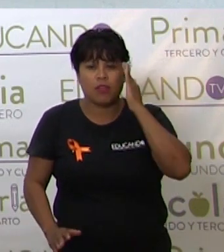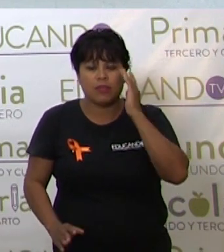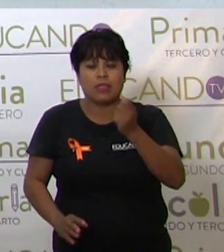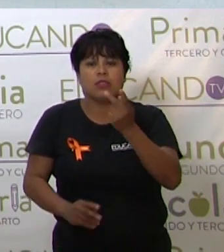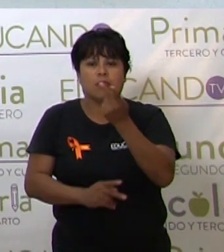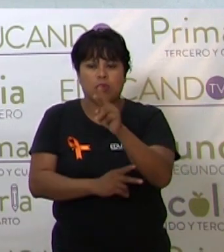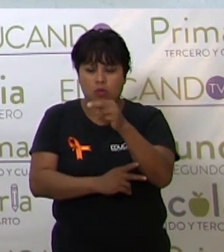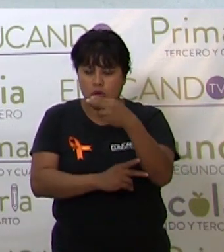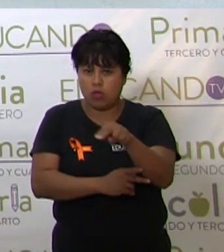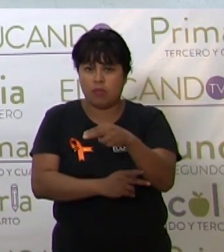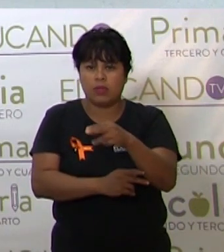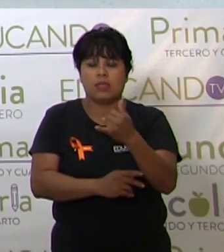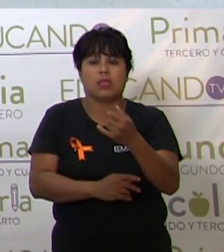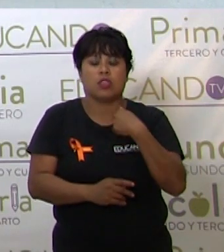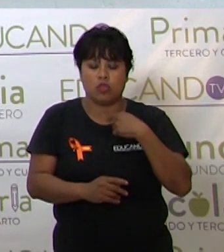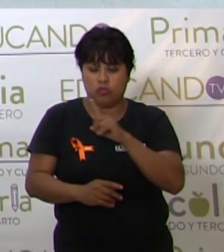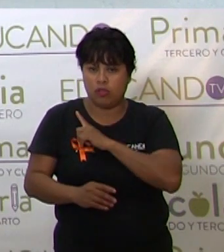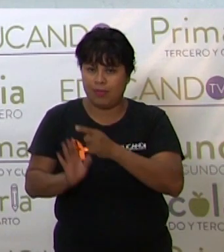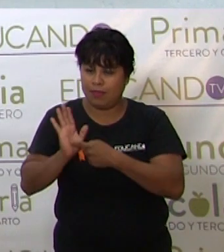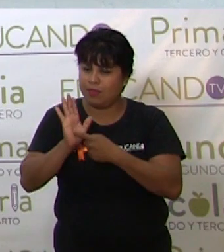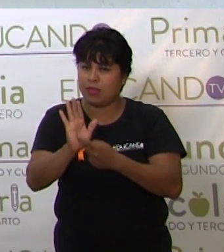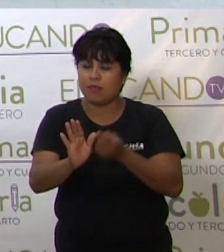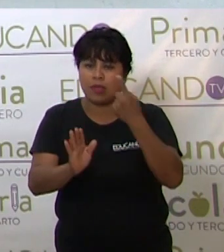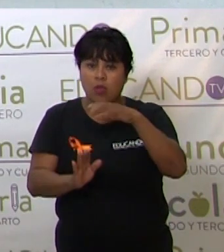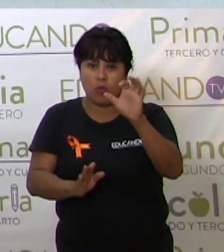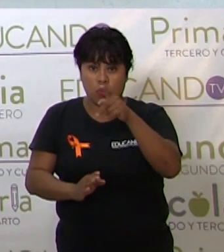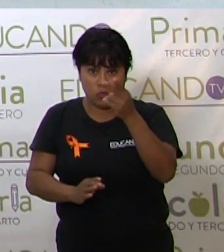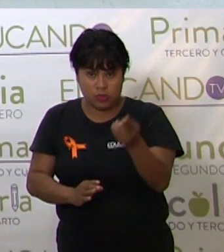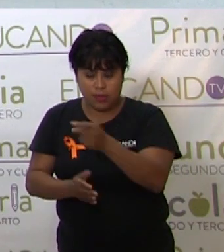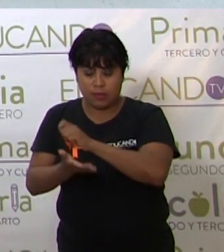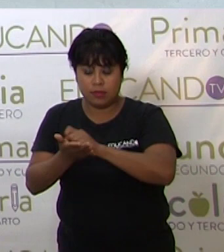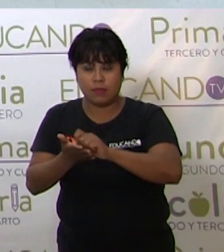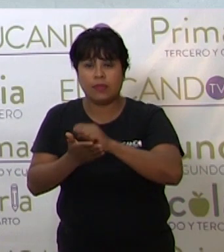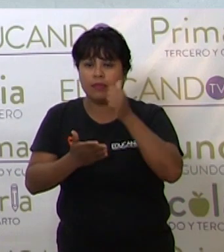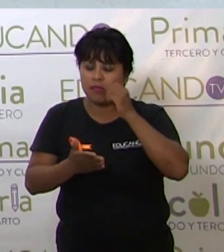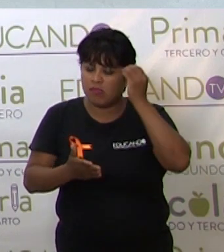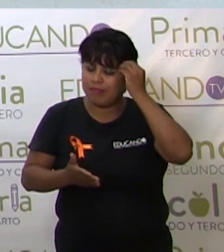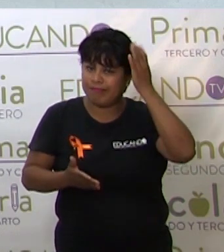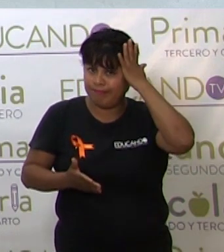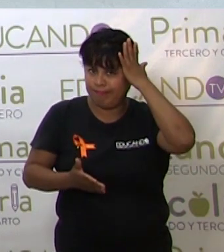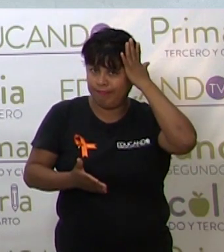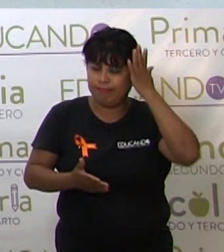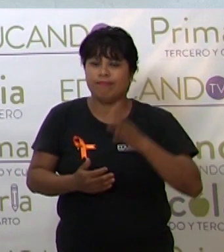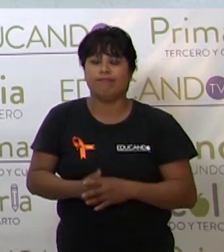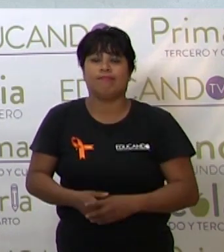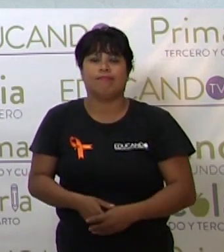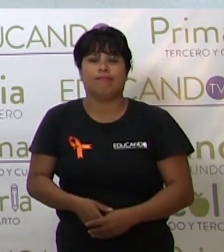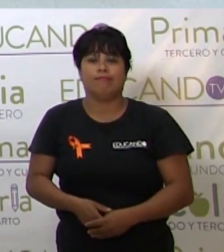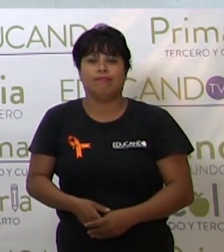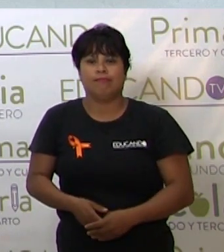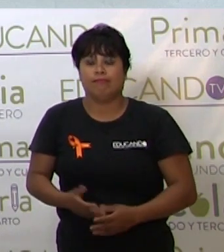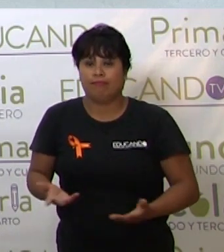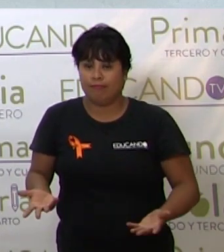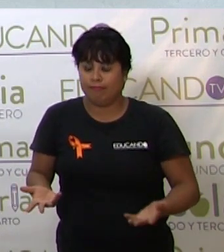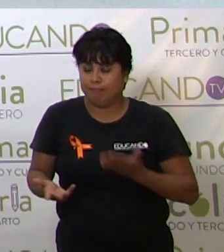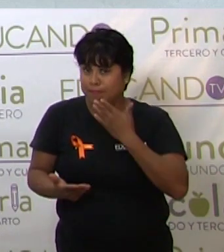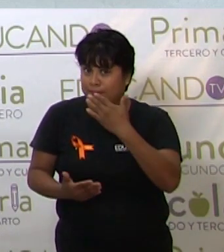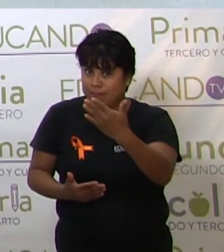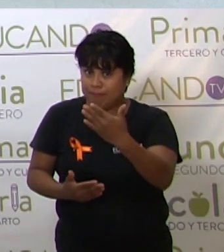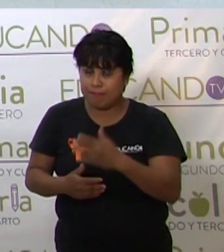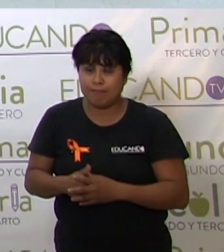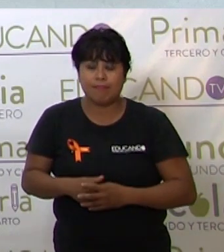pronombres y que yo se los traje para que al momento de escribir los tengan presentes. Muy bien,